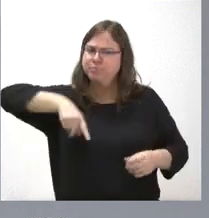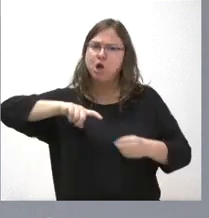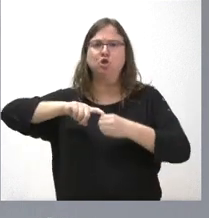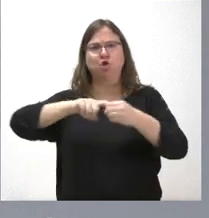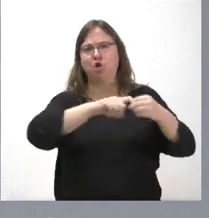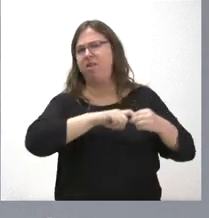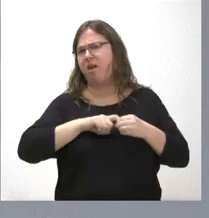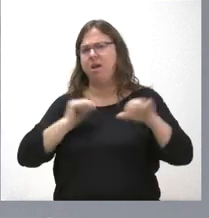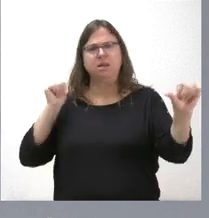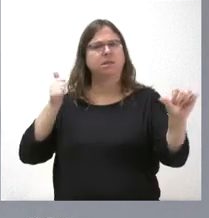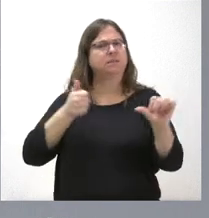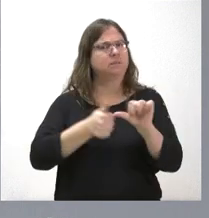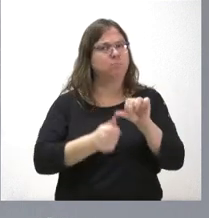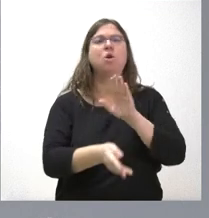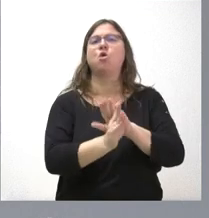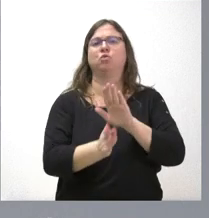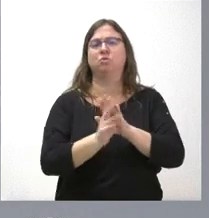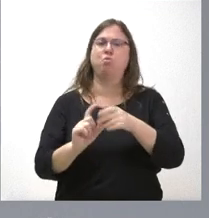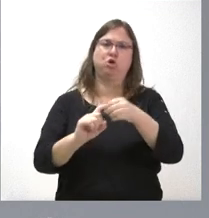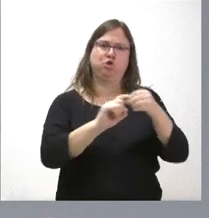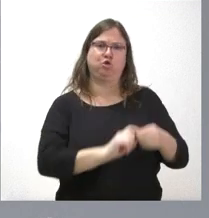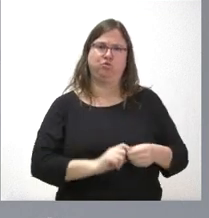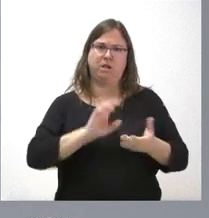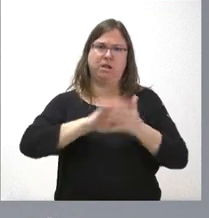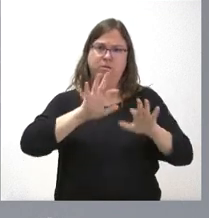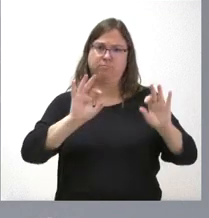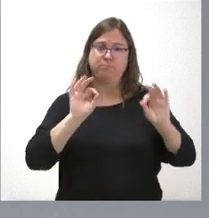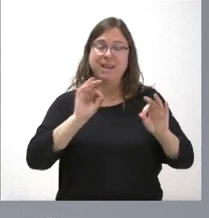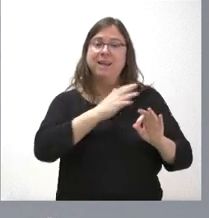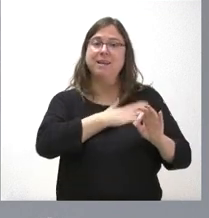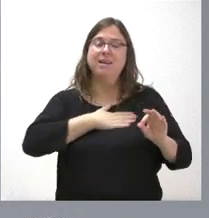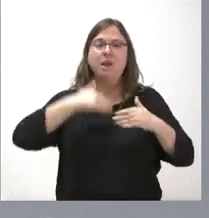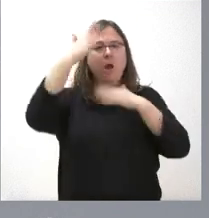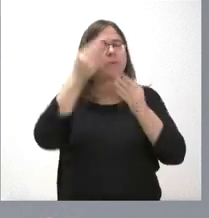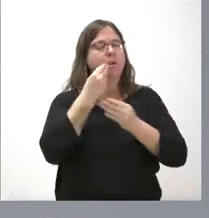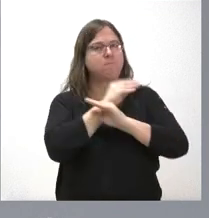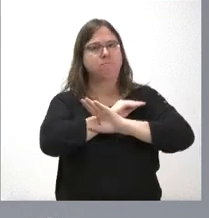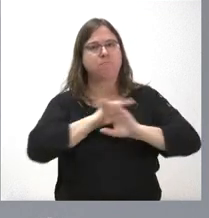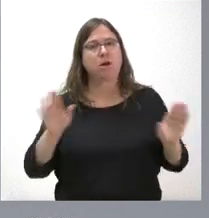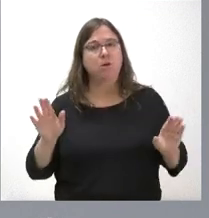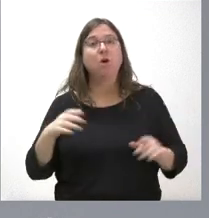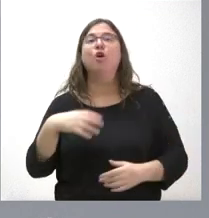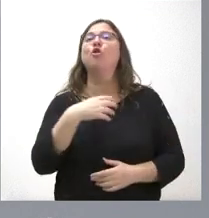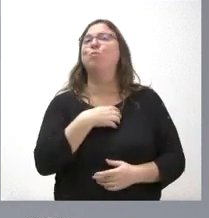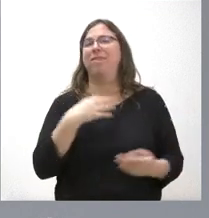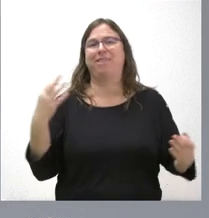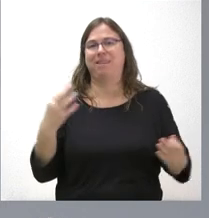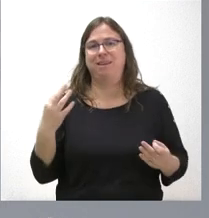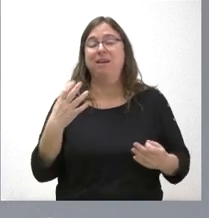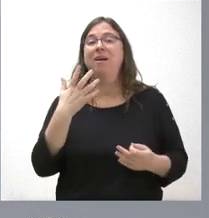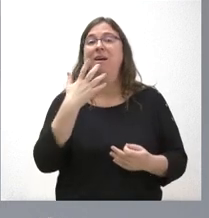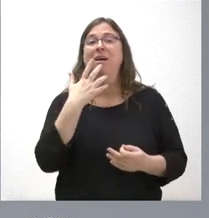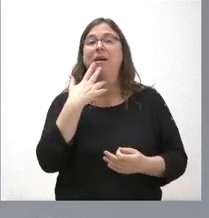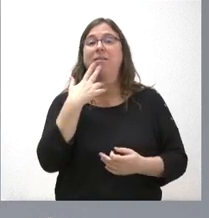lo ha sido siempre y lo va a seguir siendo y queremos prestar la mejor atención. No puede ser que no nos